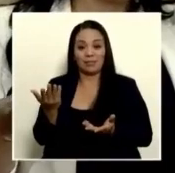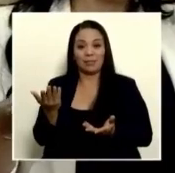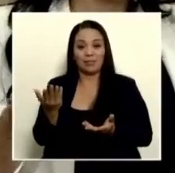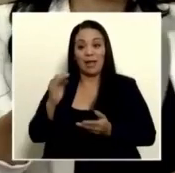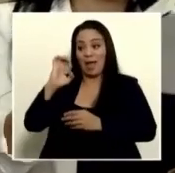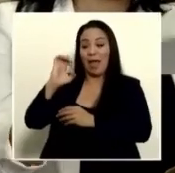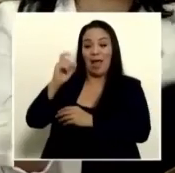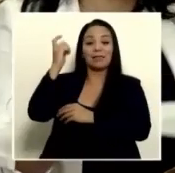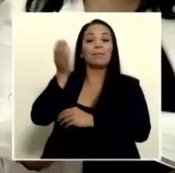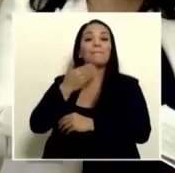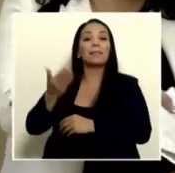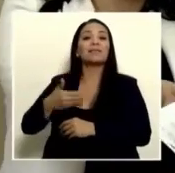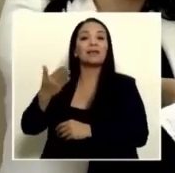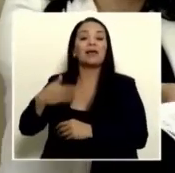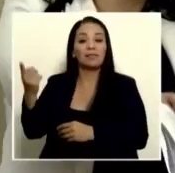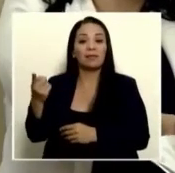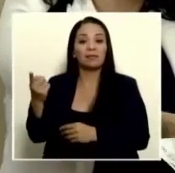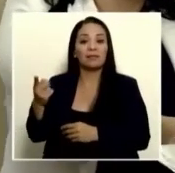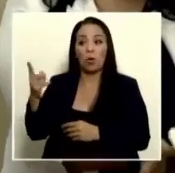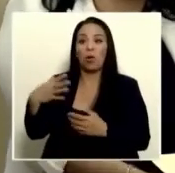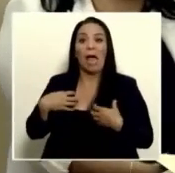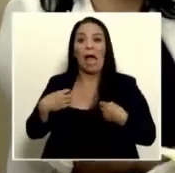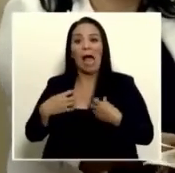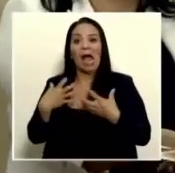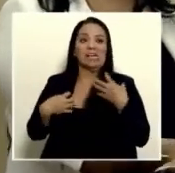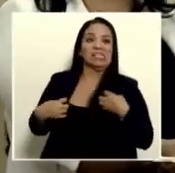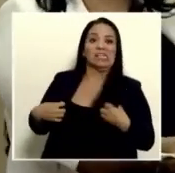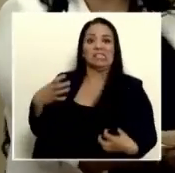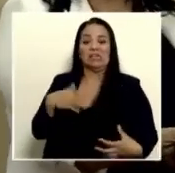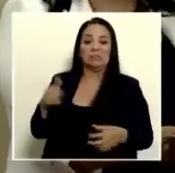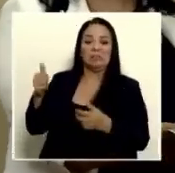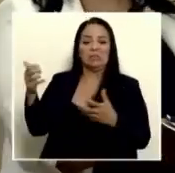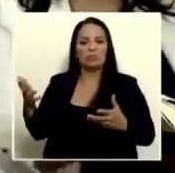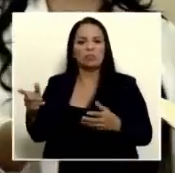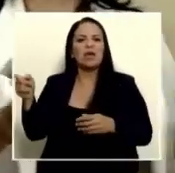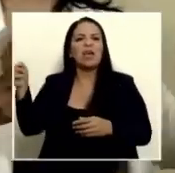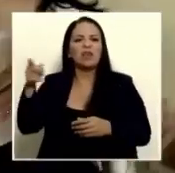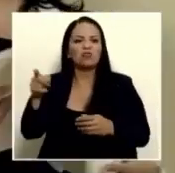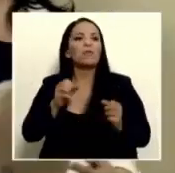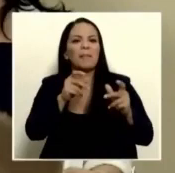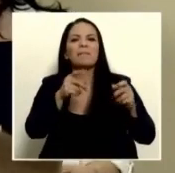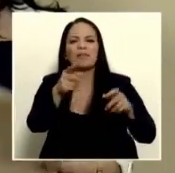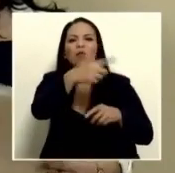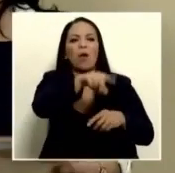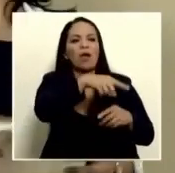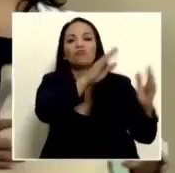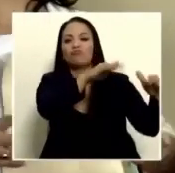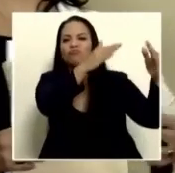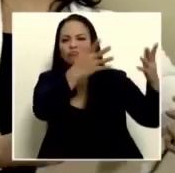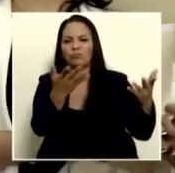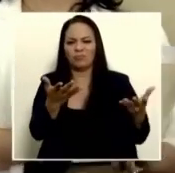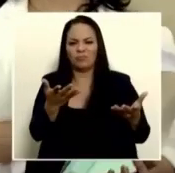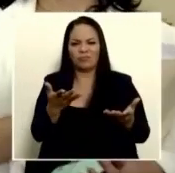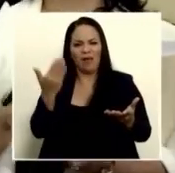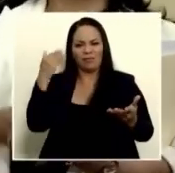los expresidentes que hoy se rasgan la ropa por ellos les permitieron ser monarquía.